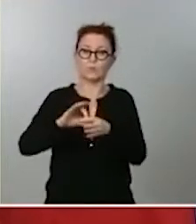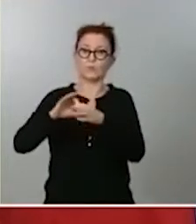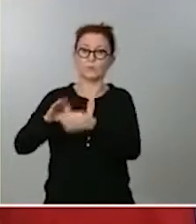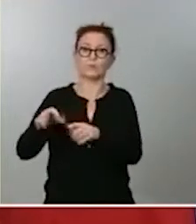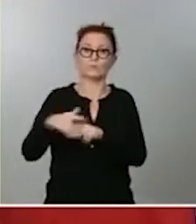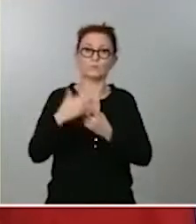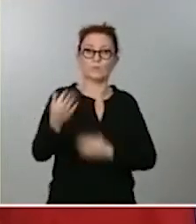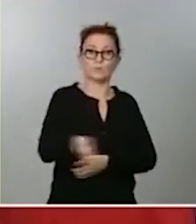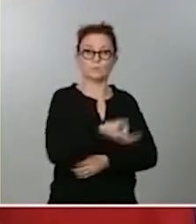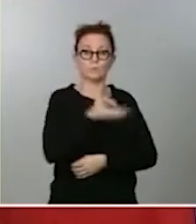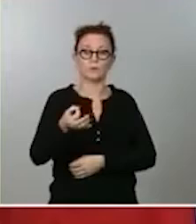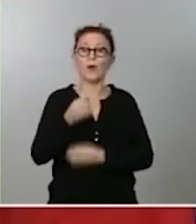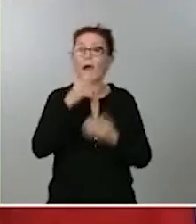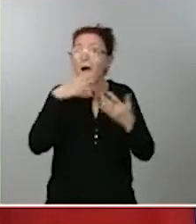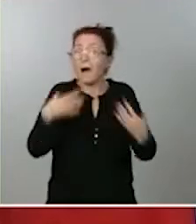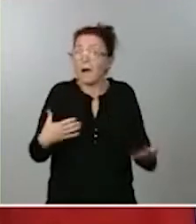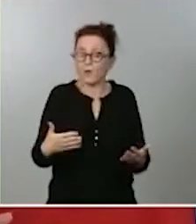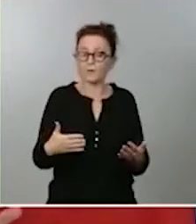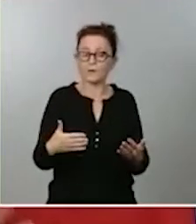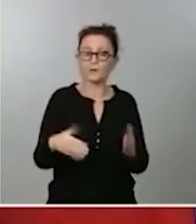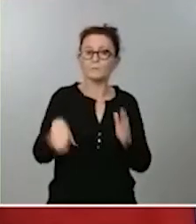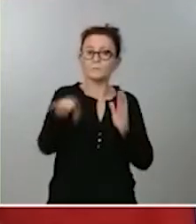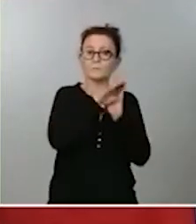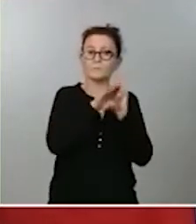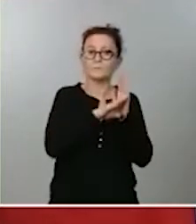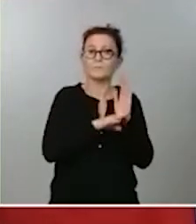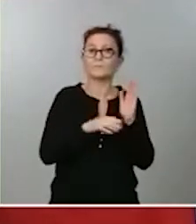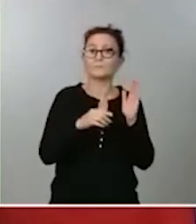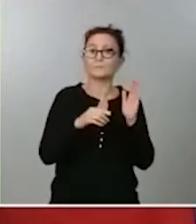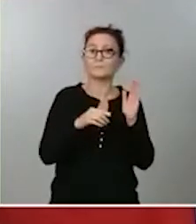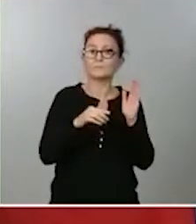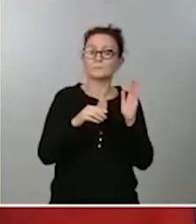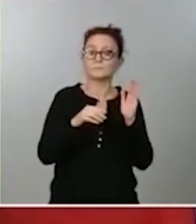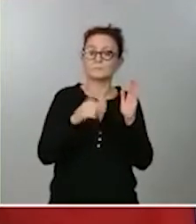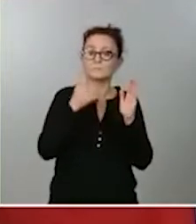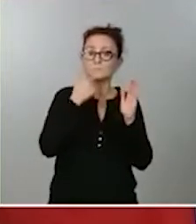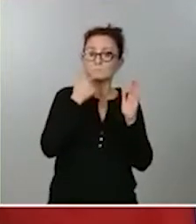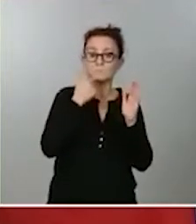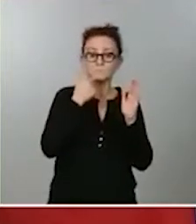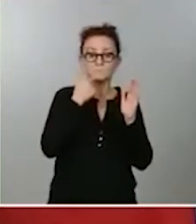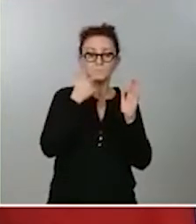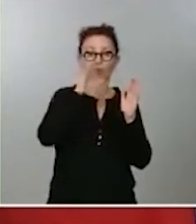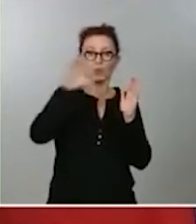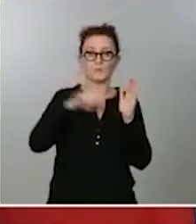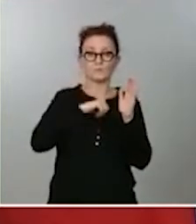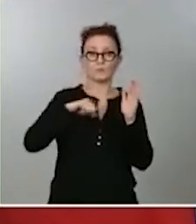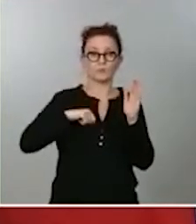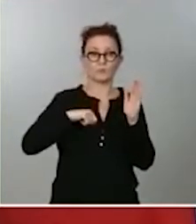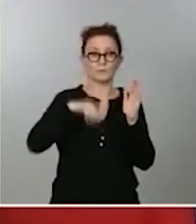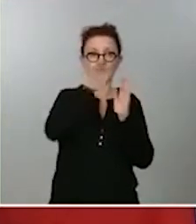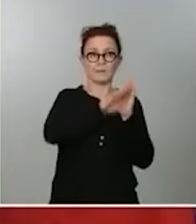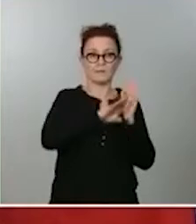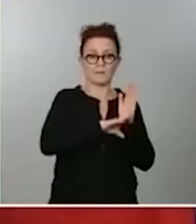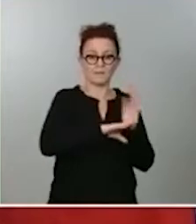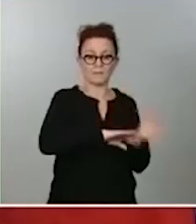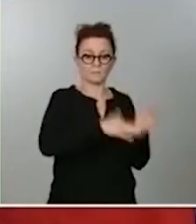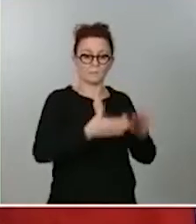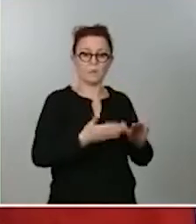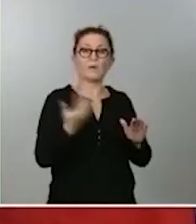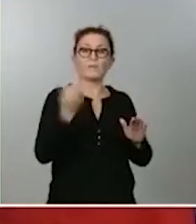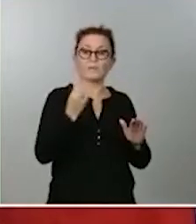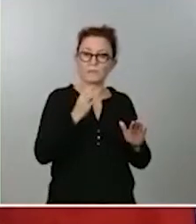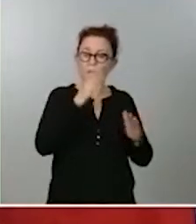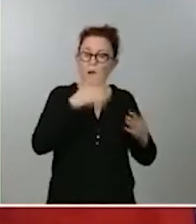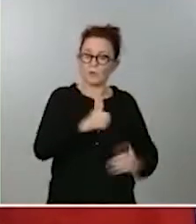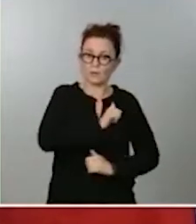apuntan a que las medidas que se han adoptado por parte de las comunidades autónomas hay que dejarlas proseguir, hay que ver qué